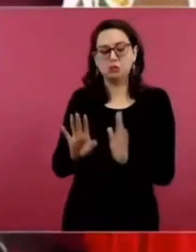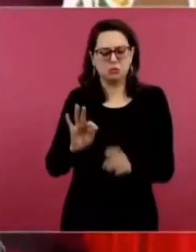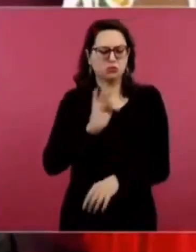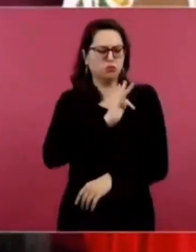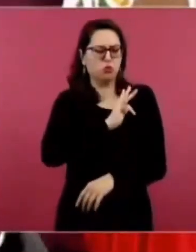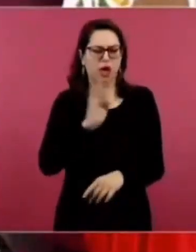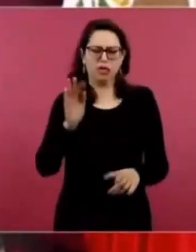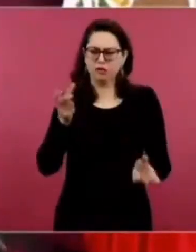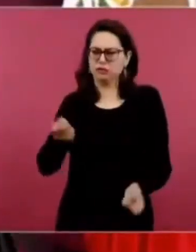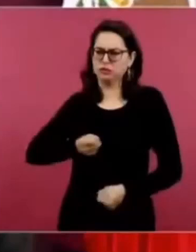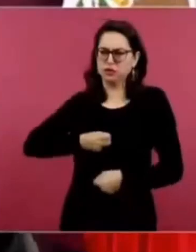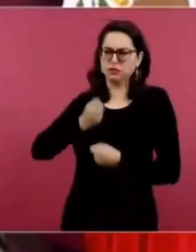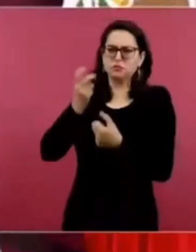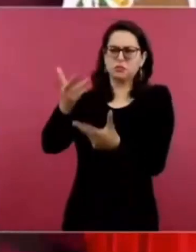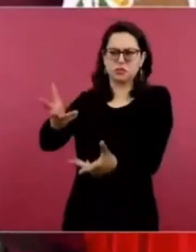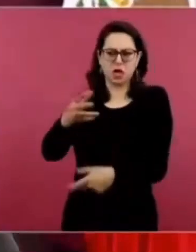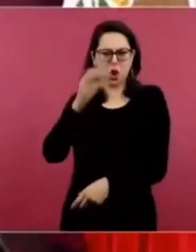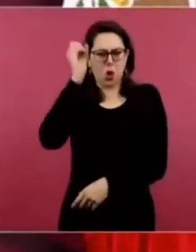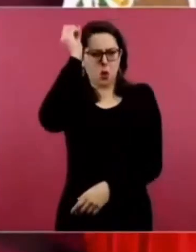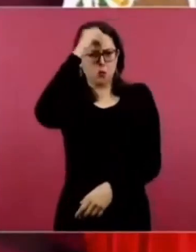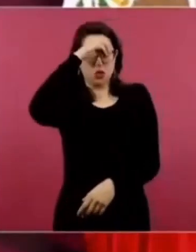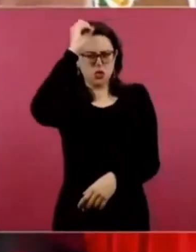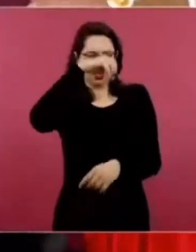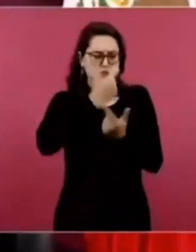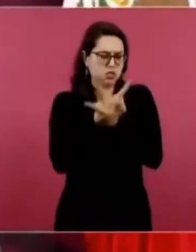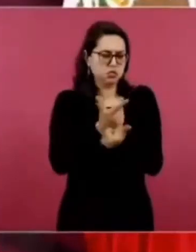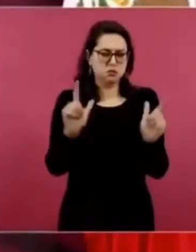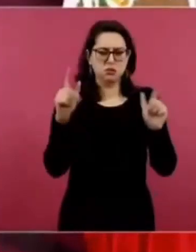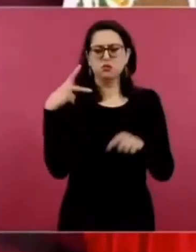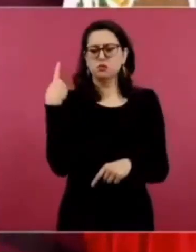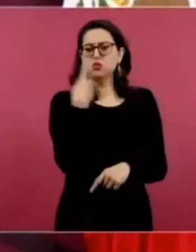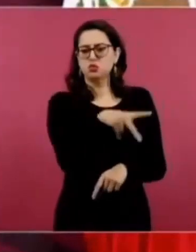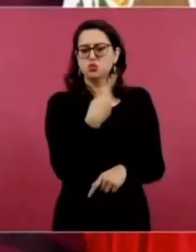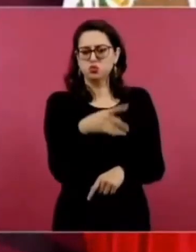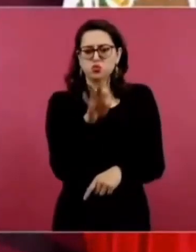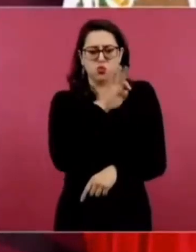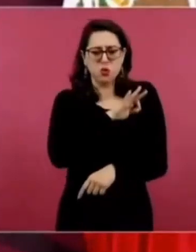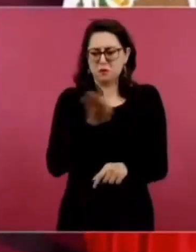de pensarlo así y de actuar así.